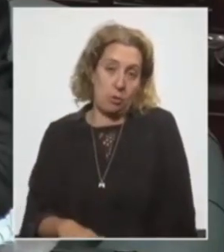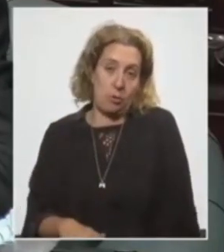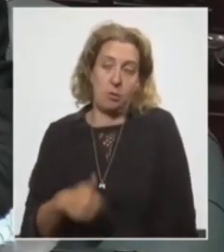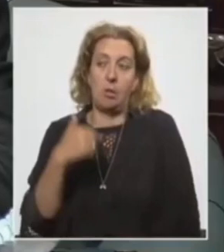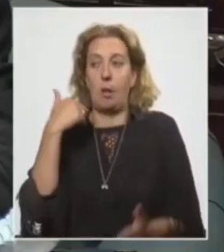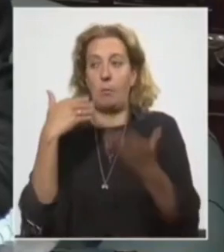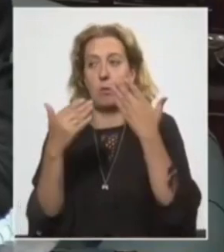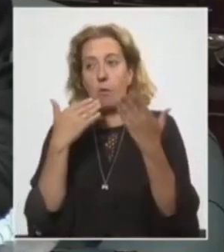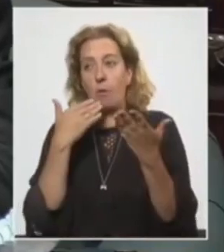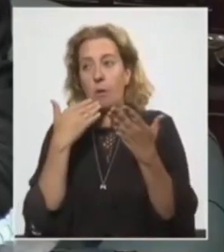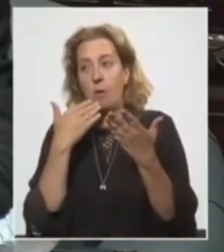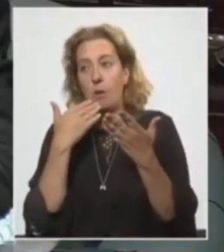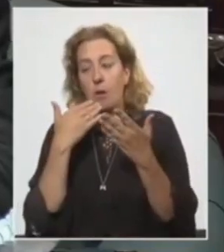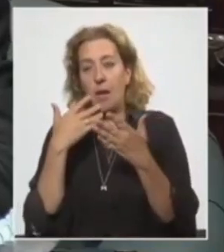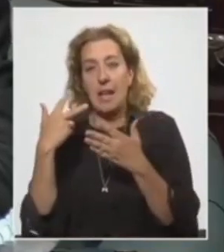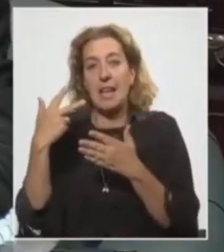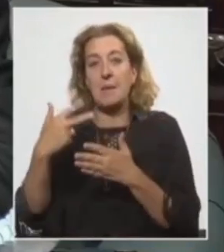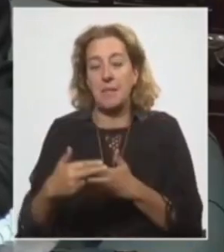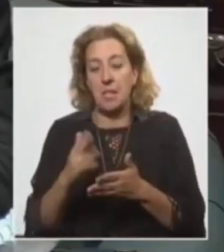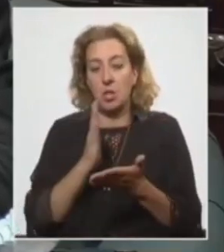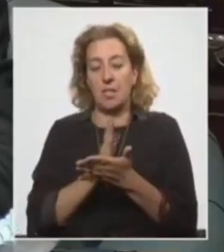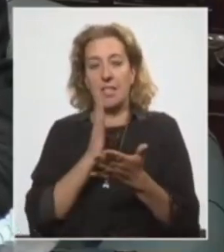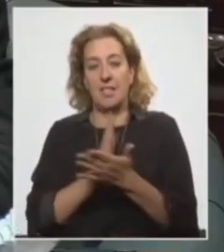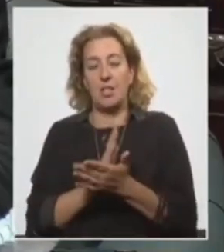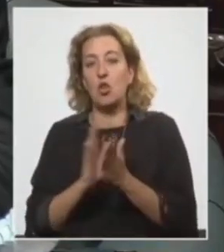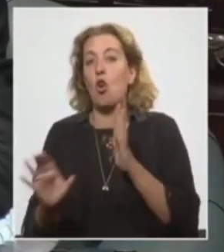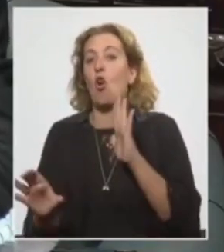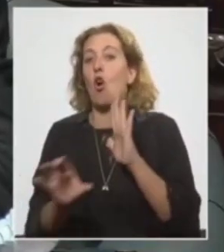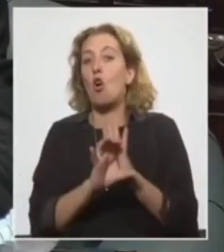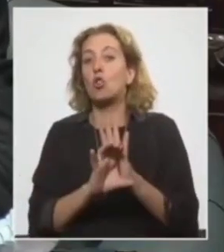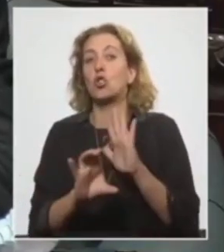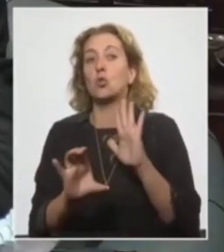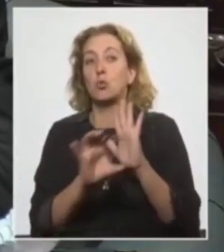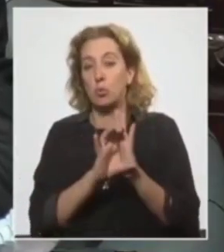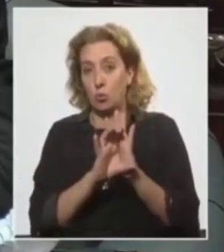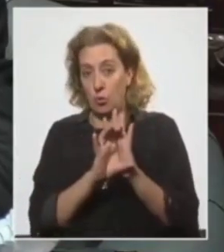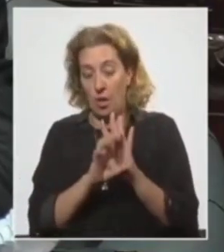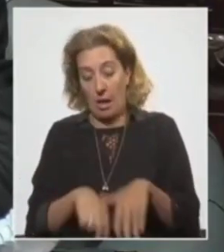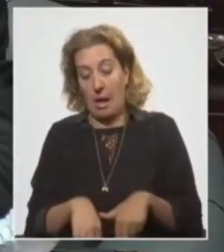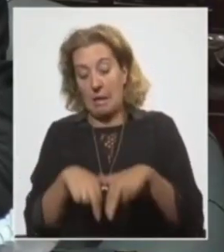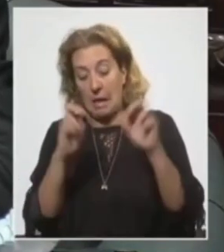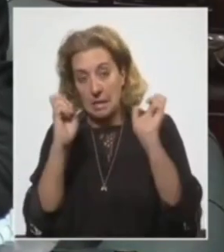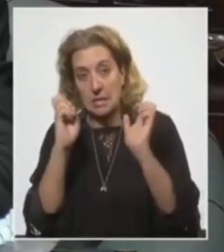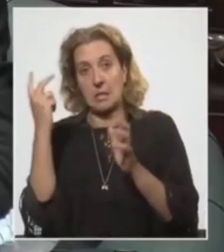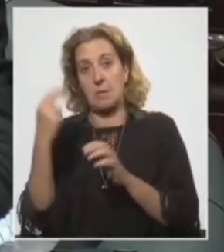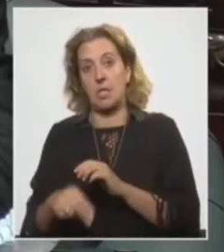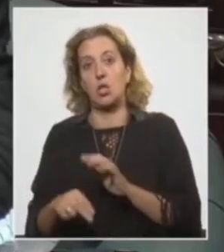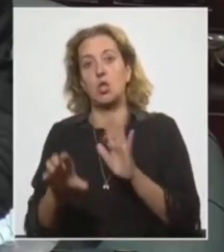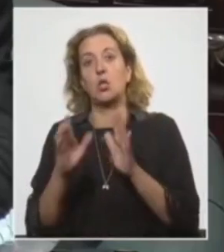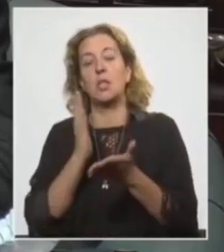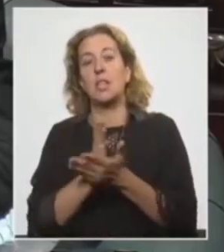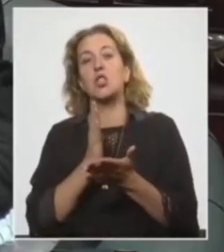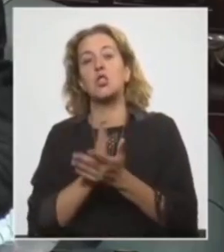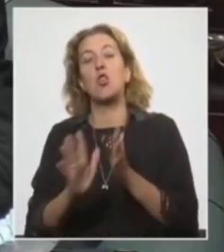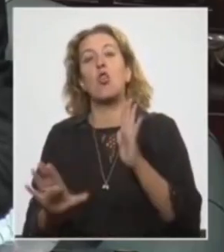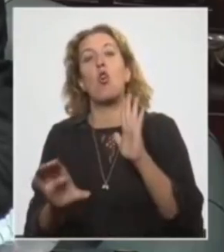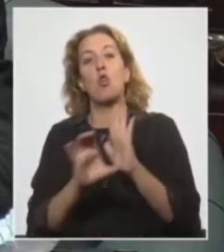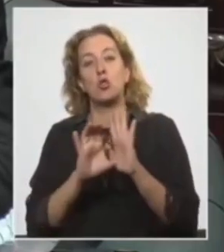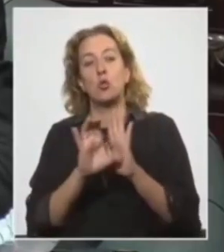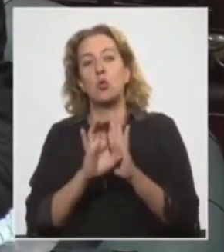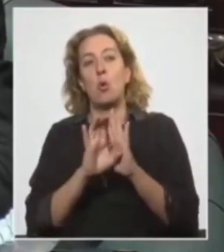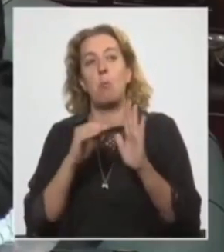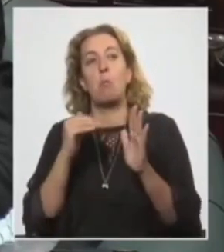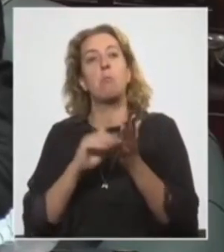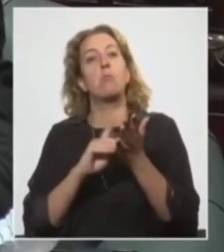hablando de la limitación de un derecho constitucional, del análisis de la limitación de un derecho constitucional de un